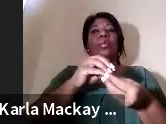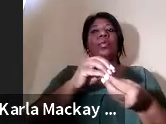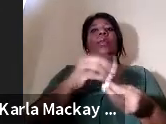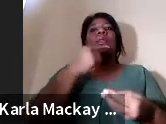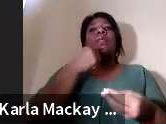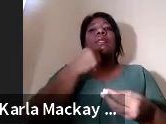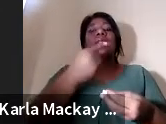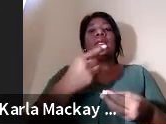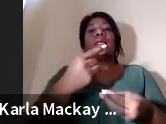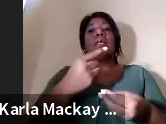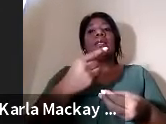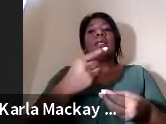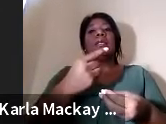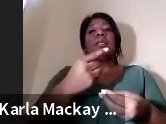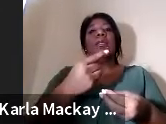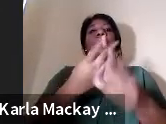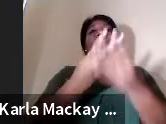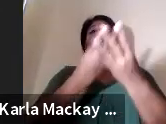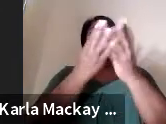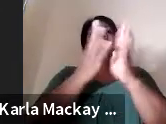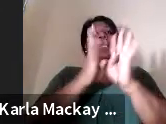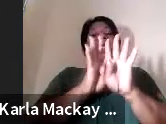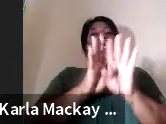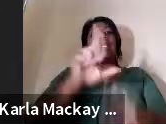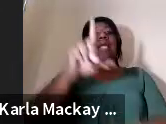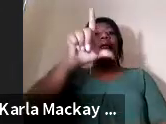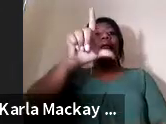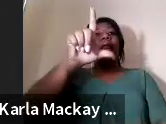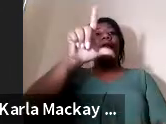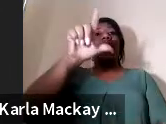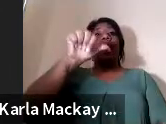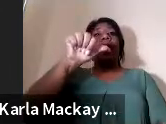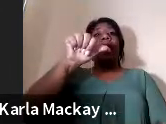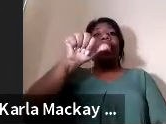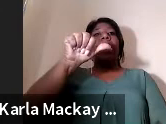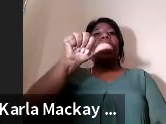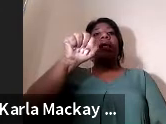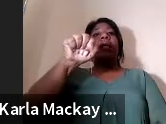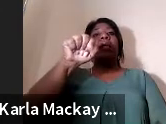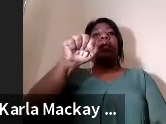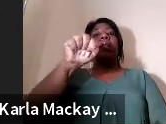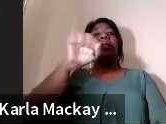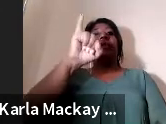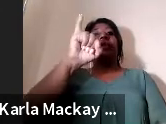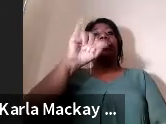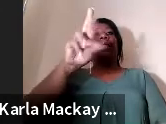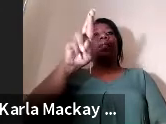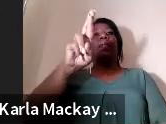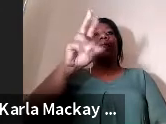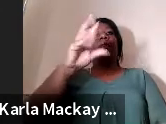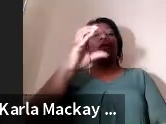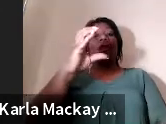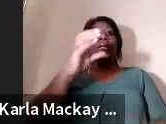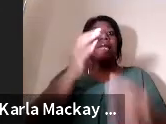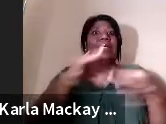la red LASIR, que es una de las redes más importantes